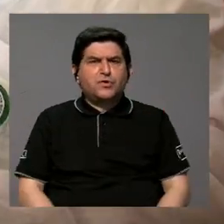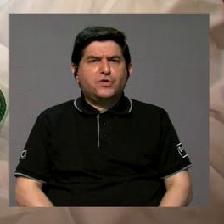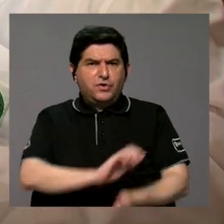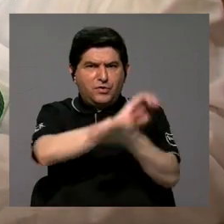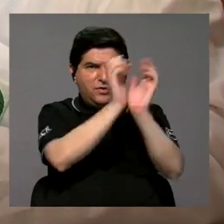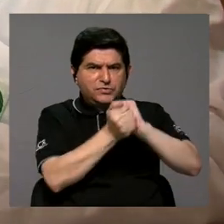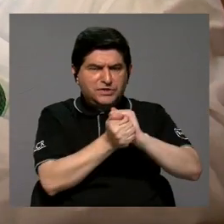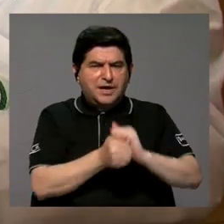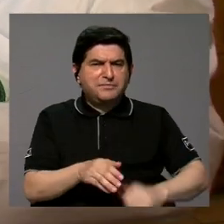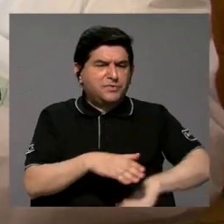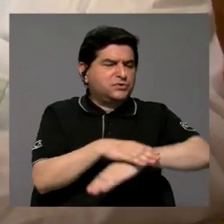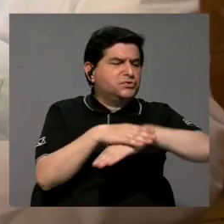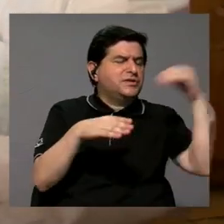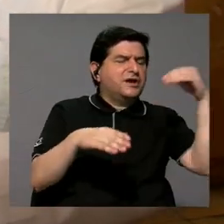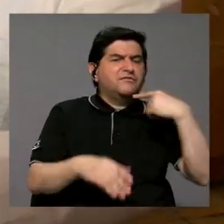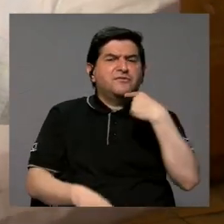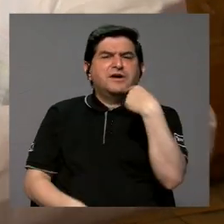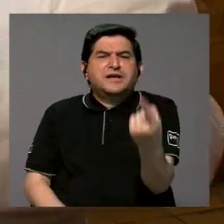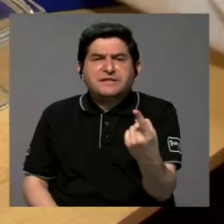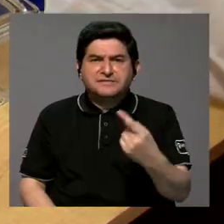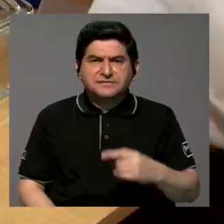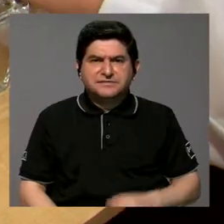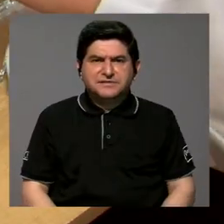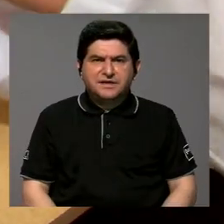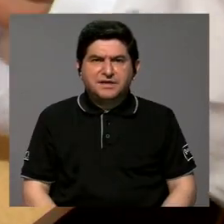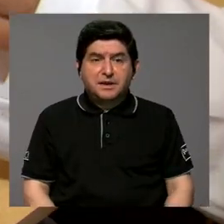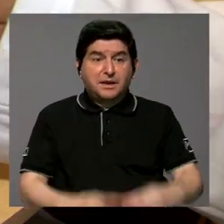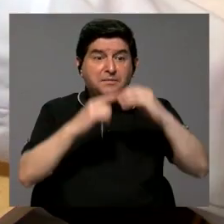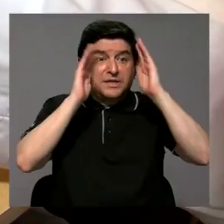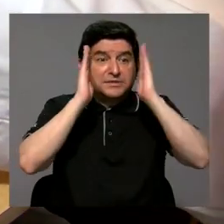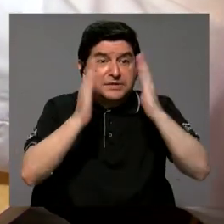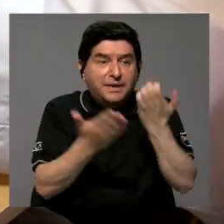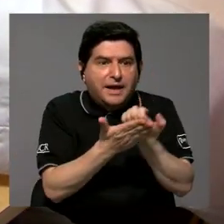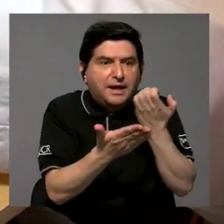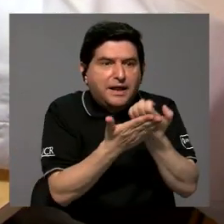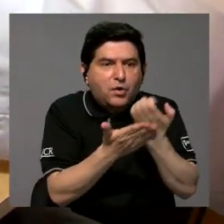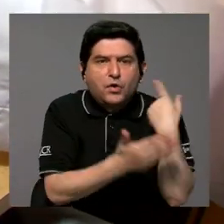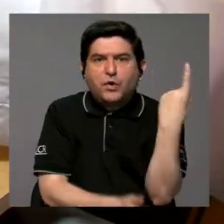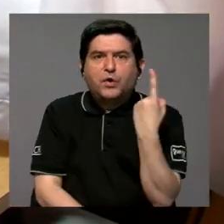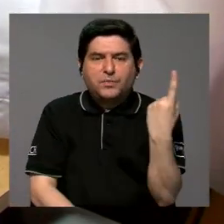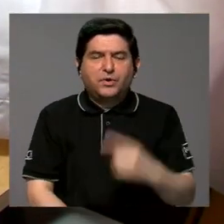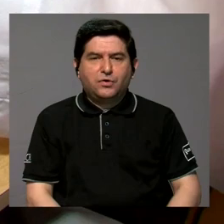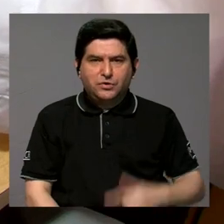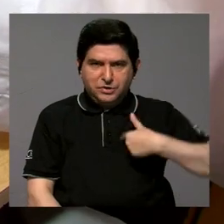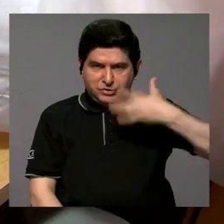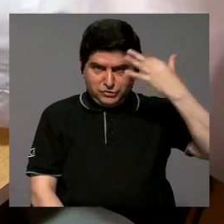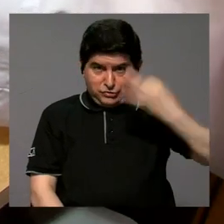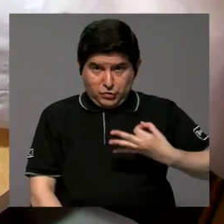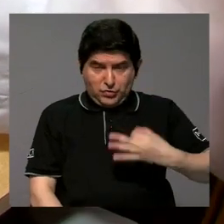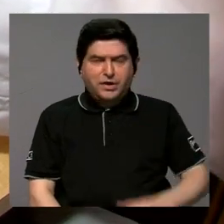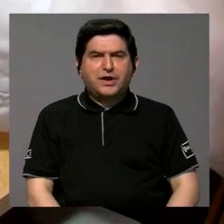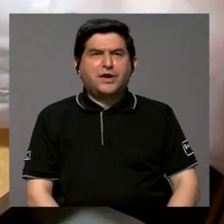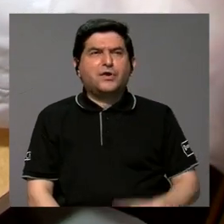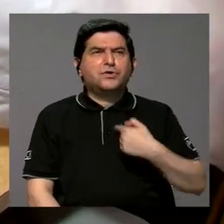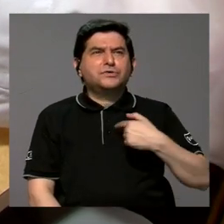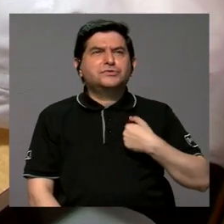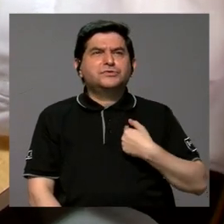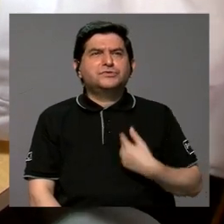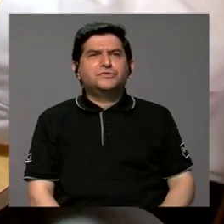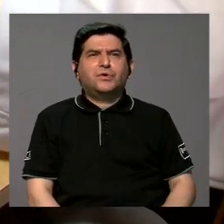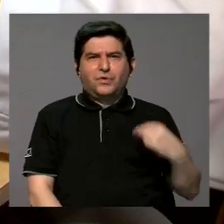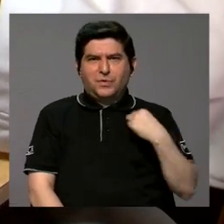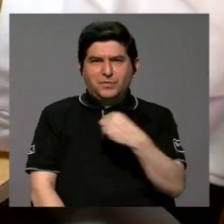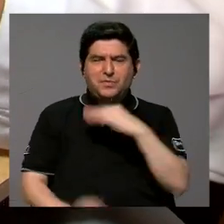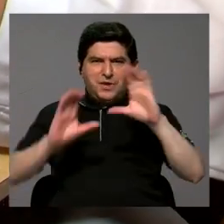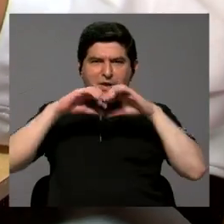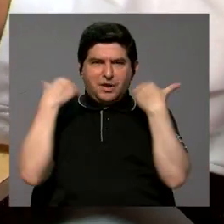están viniendo de afuera a decirnos que prioricemos en lo económico únicamente. Yo creo, mire, desde que yo estuve en el Consejo Universitario yo me